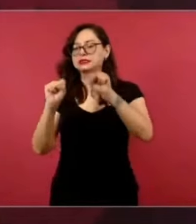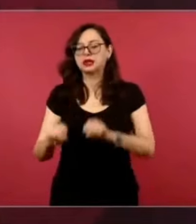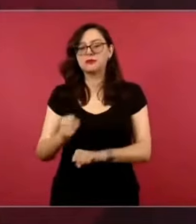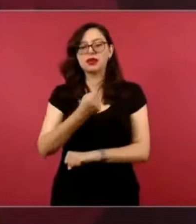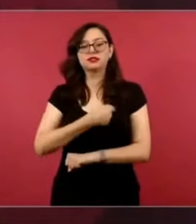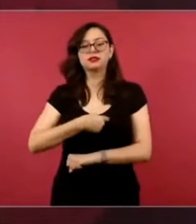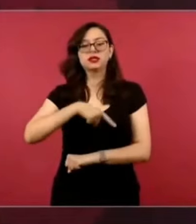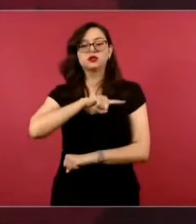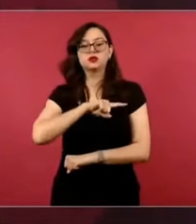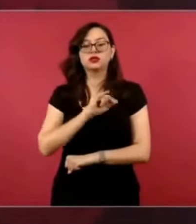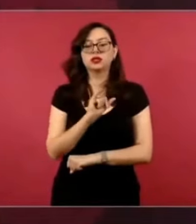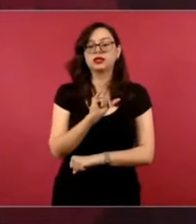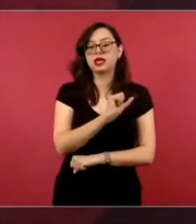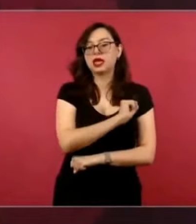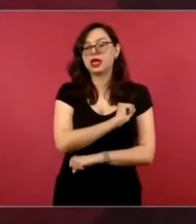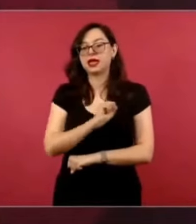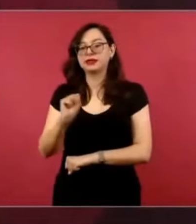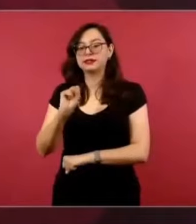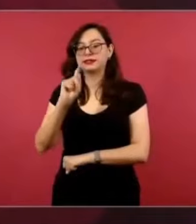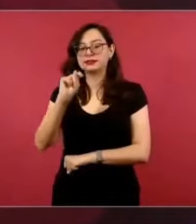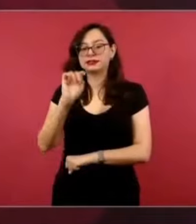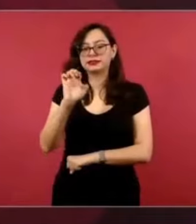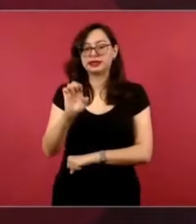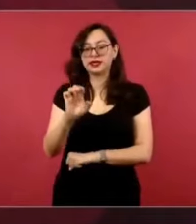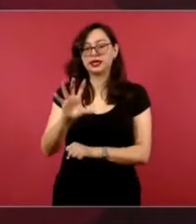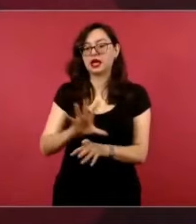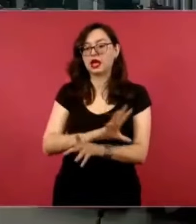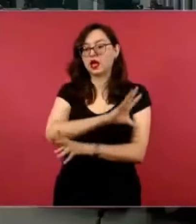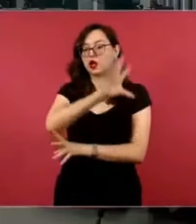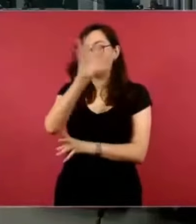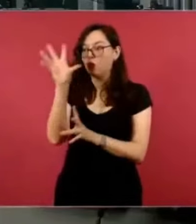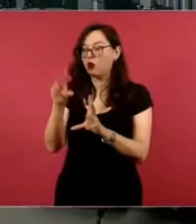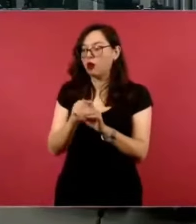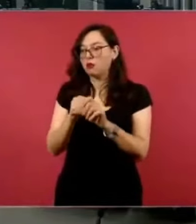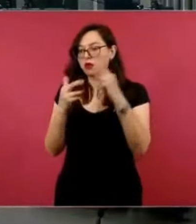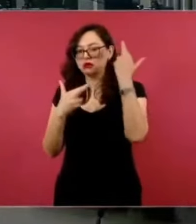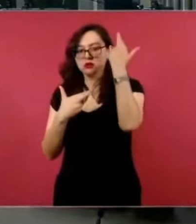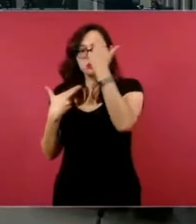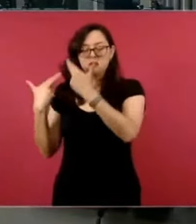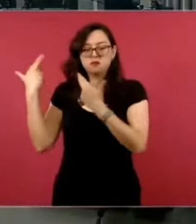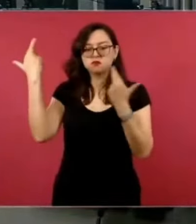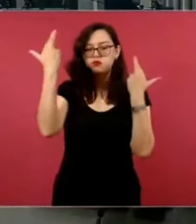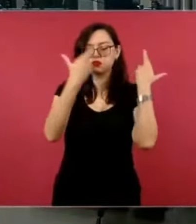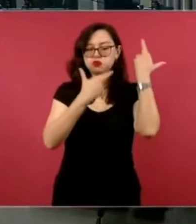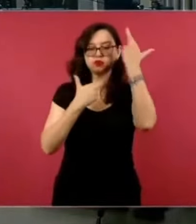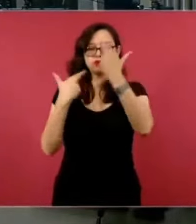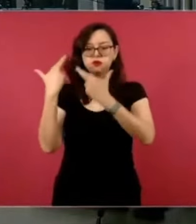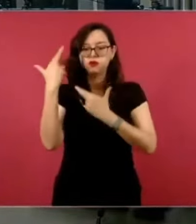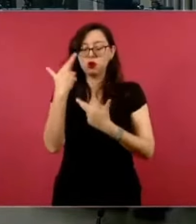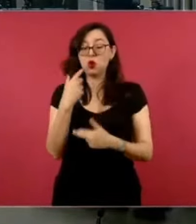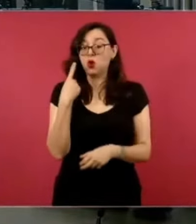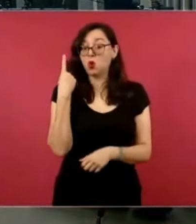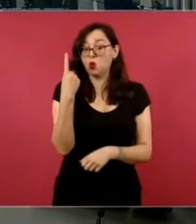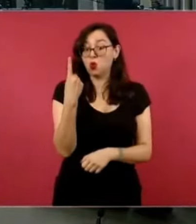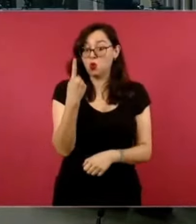Estuvimos en un hospital muy grande que se va a inaugurar